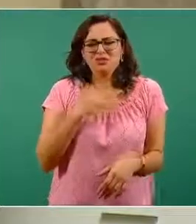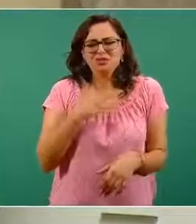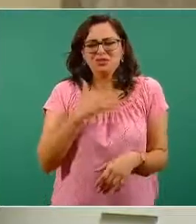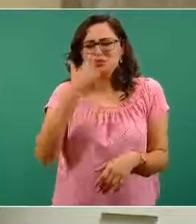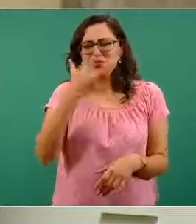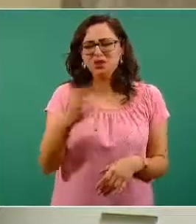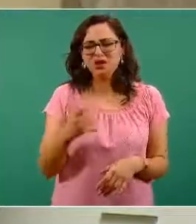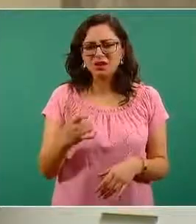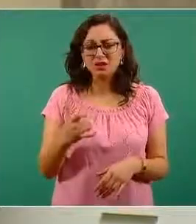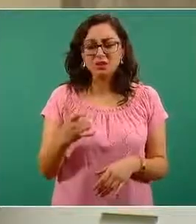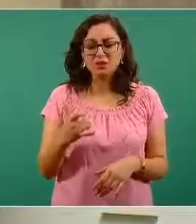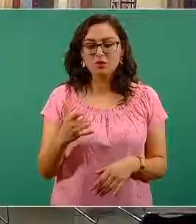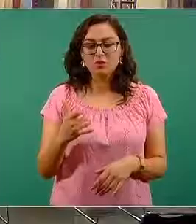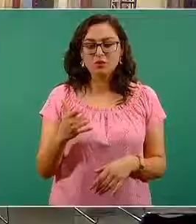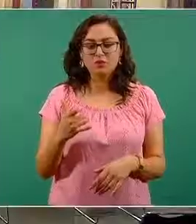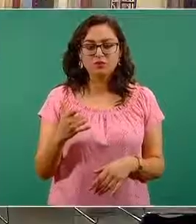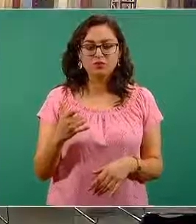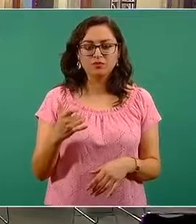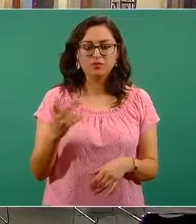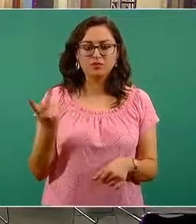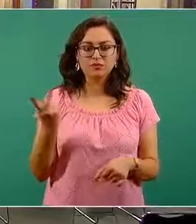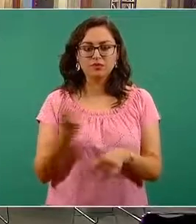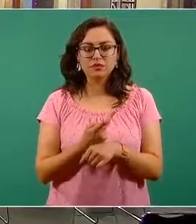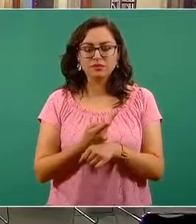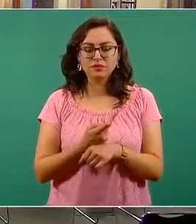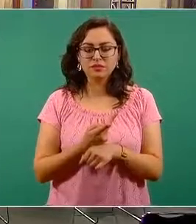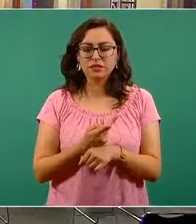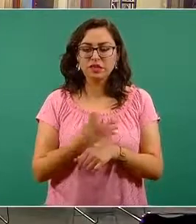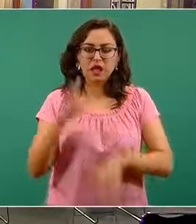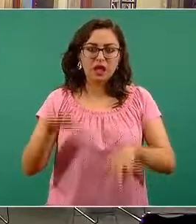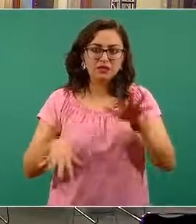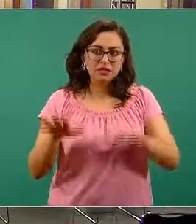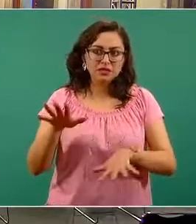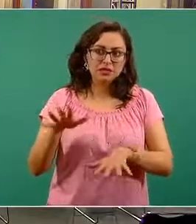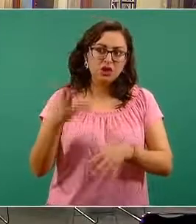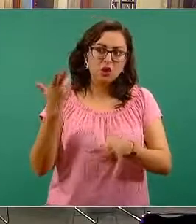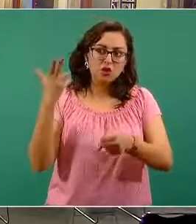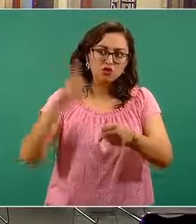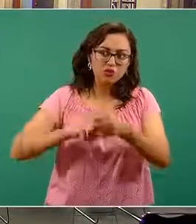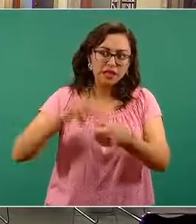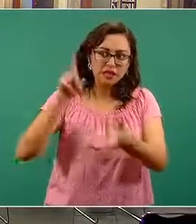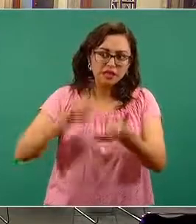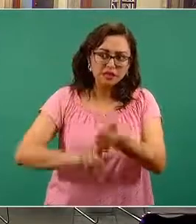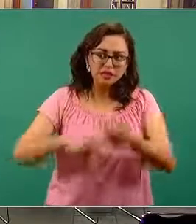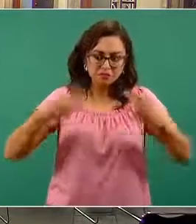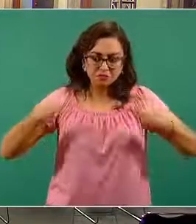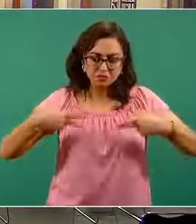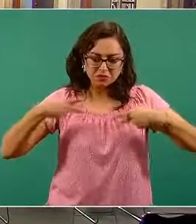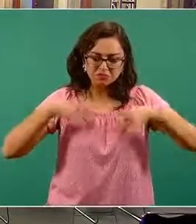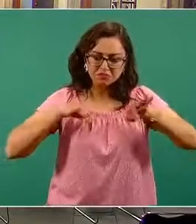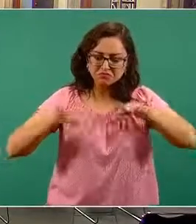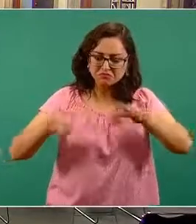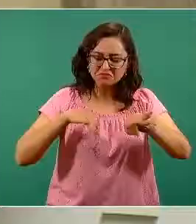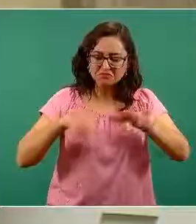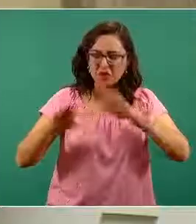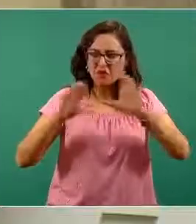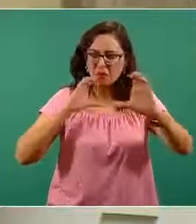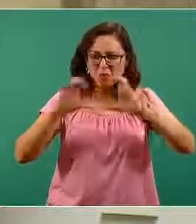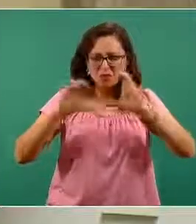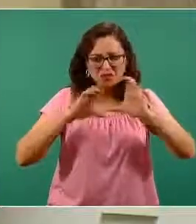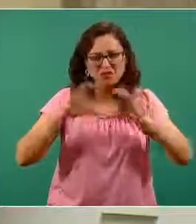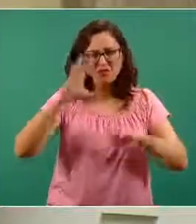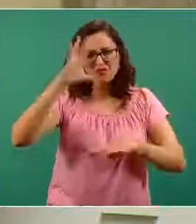el canal de comunicación con el personal de salud de esas instituciones, ¿cómo va,